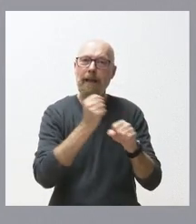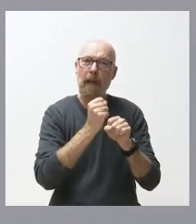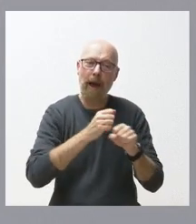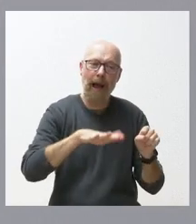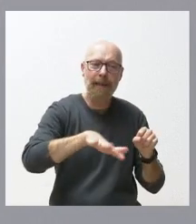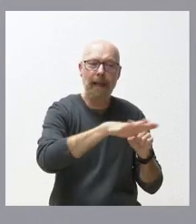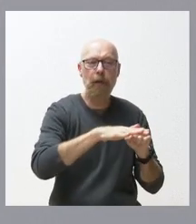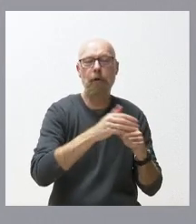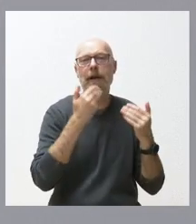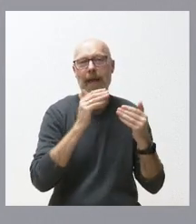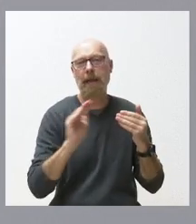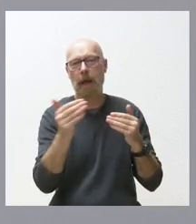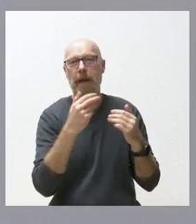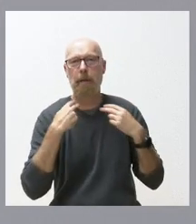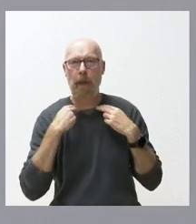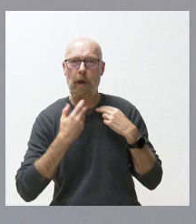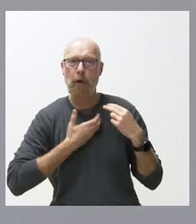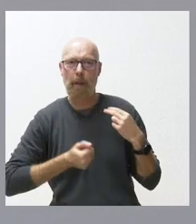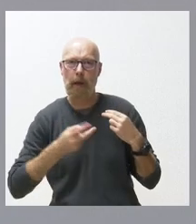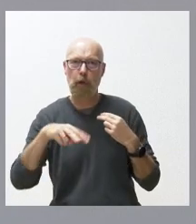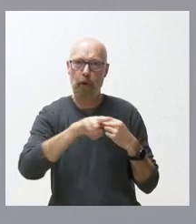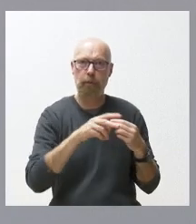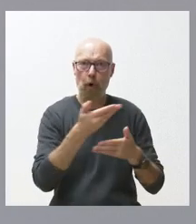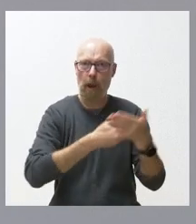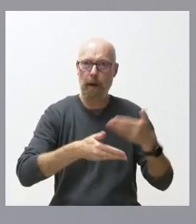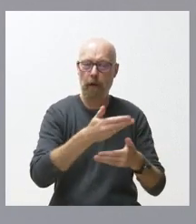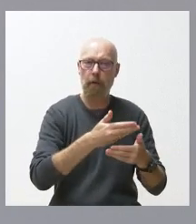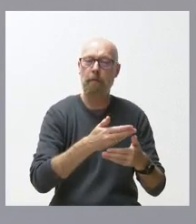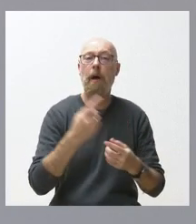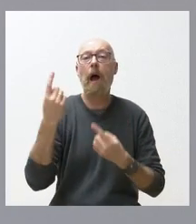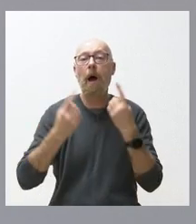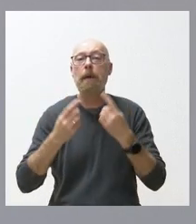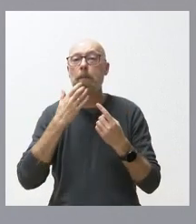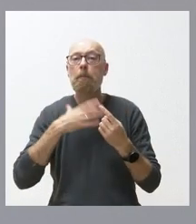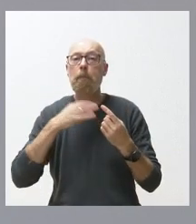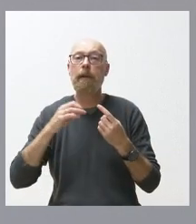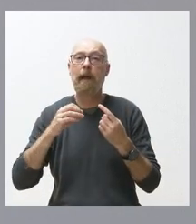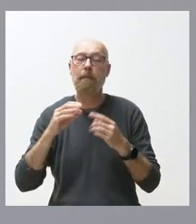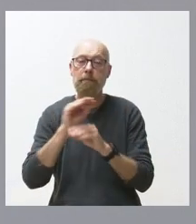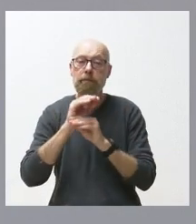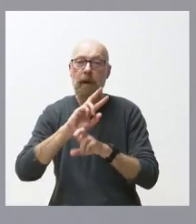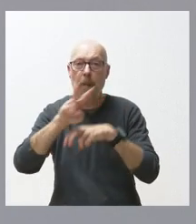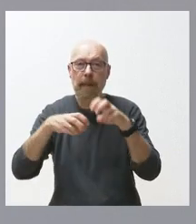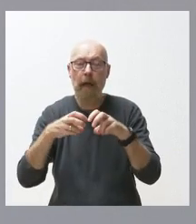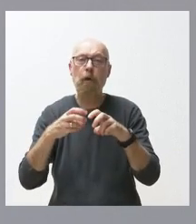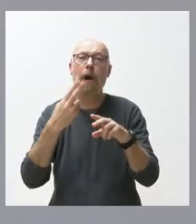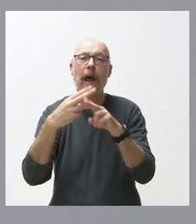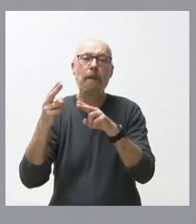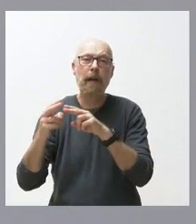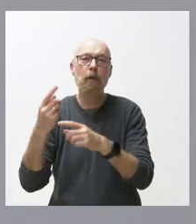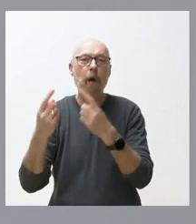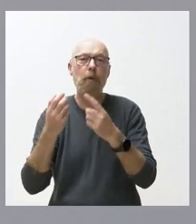provinciales colaborando con los ayuntamientos en algunos casos restaurando rehabilitando algunos elementos de ámbito